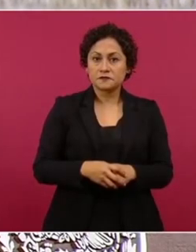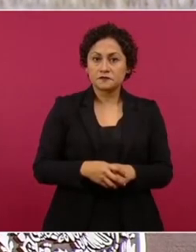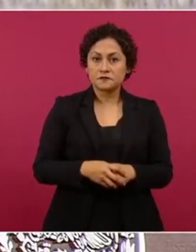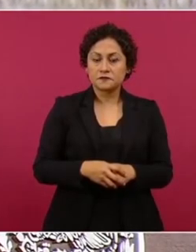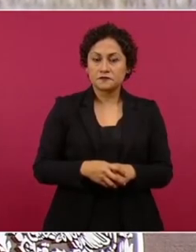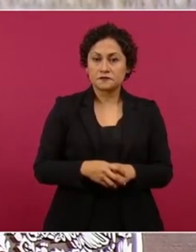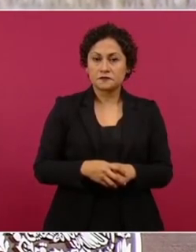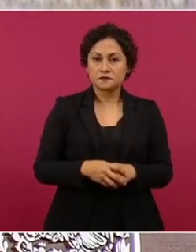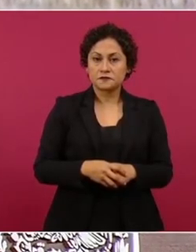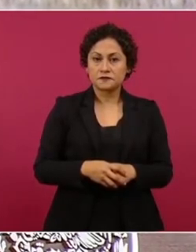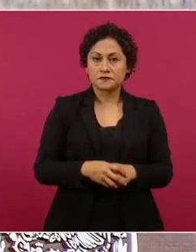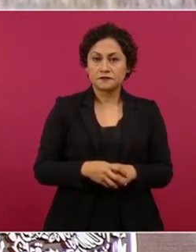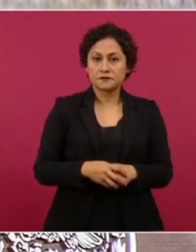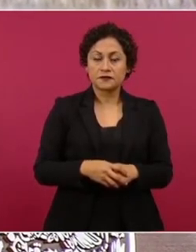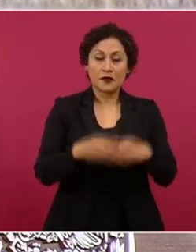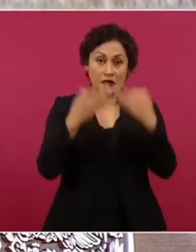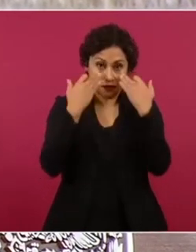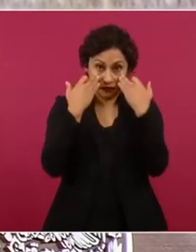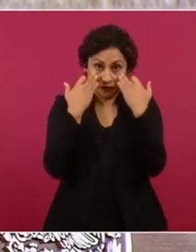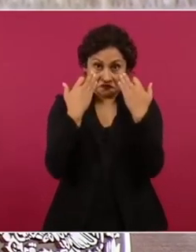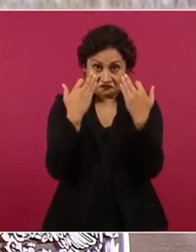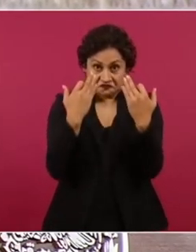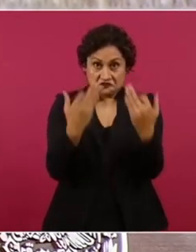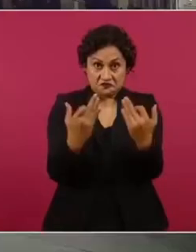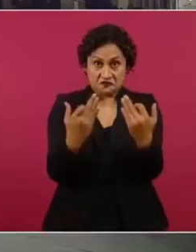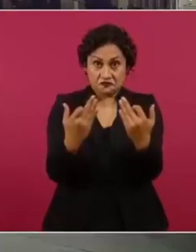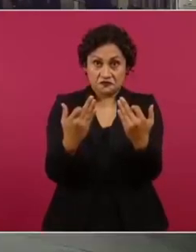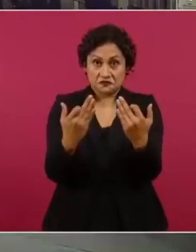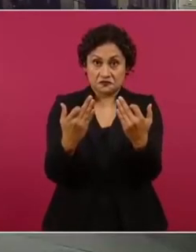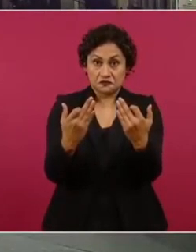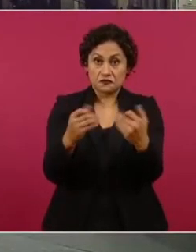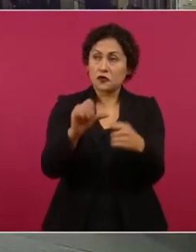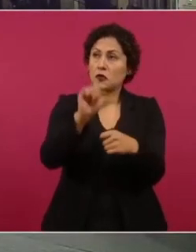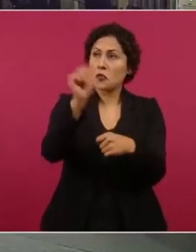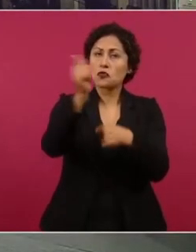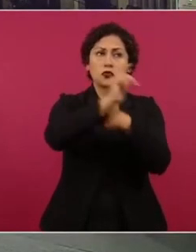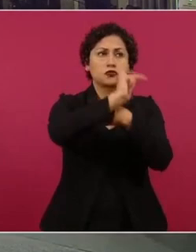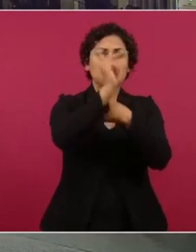de cuántos diputados hay en otros países